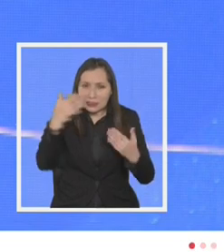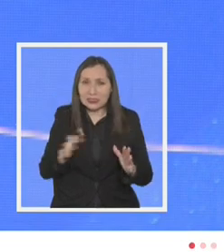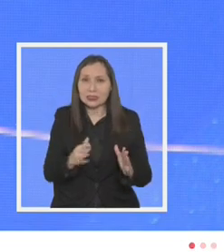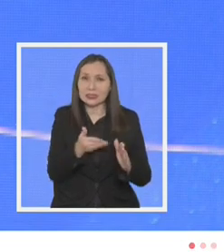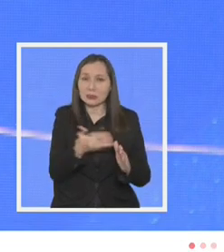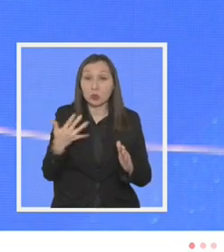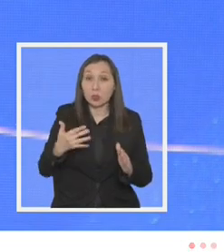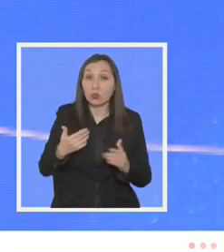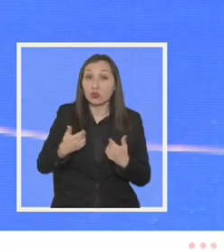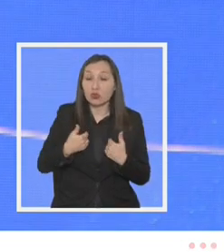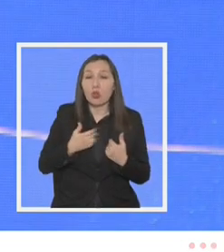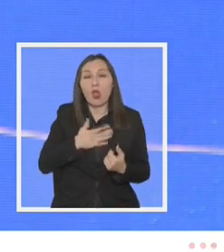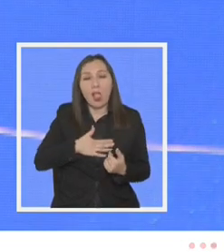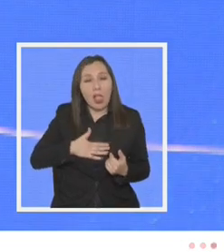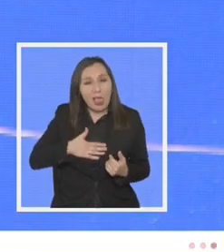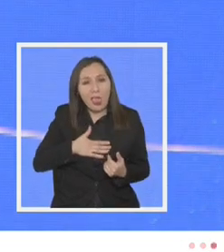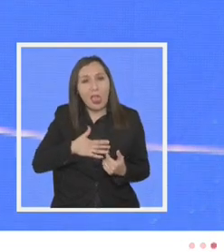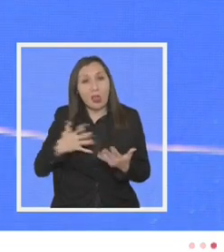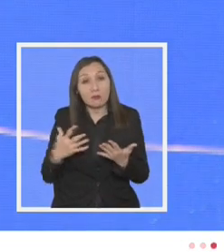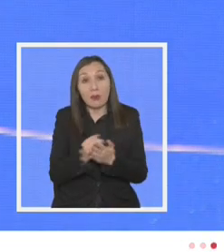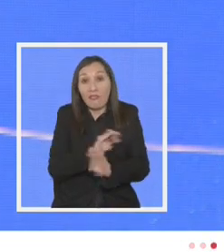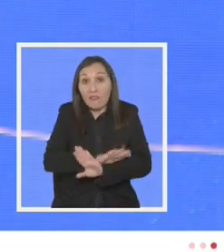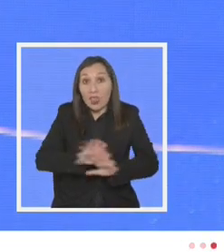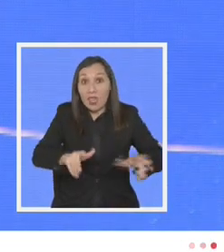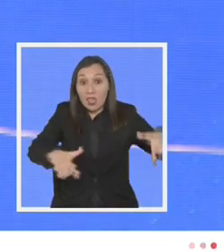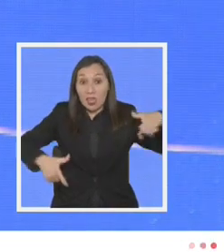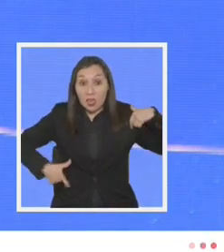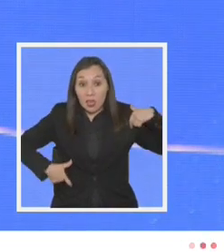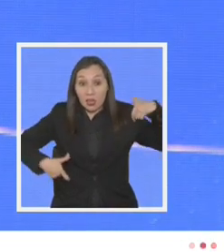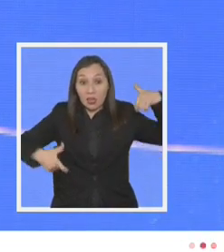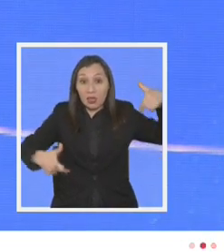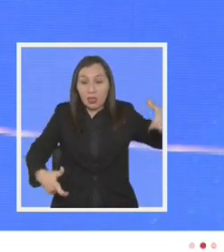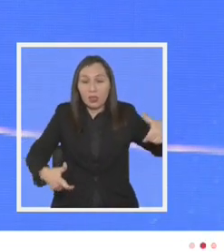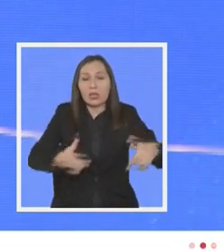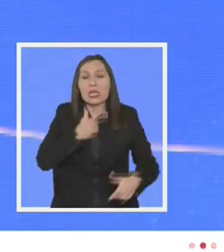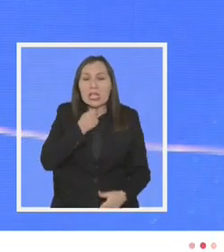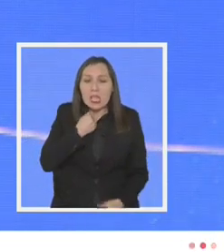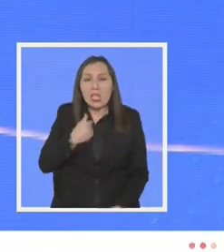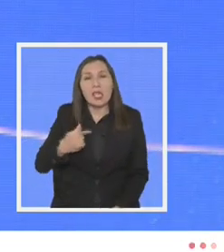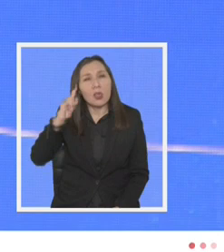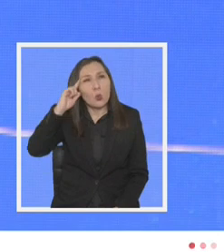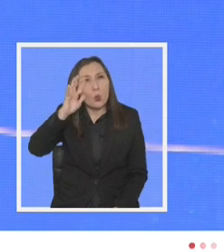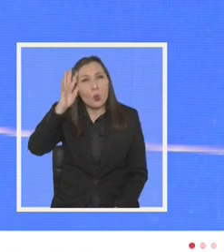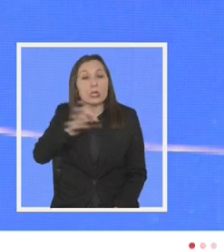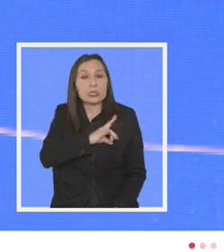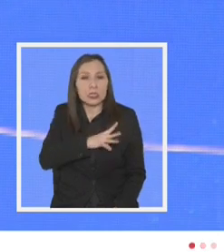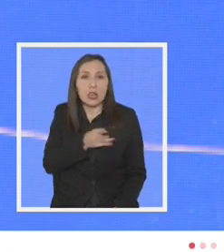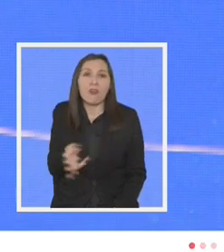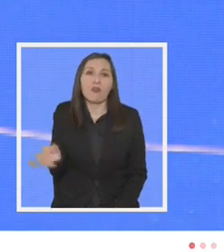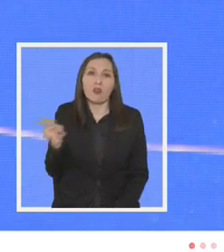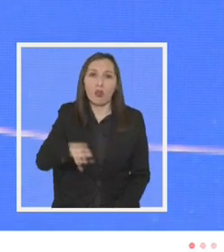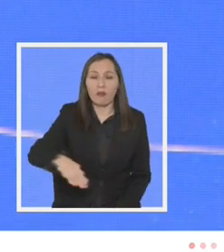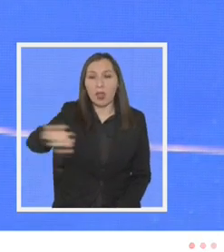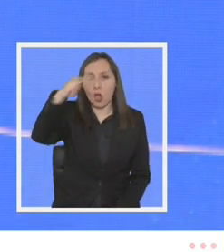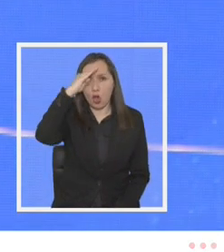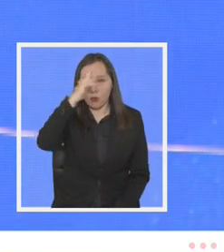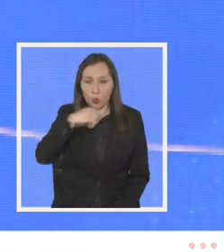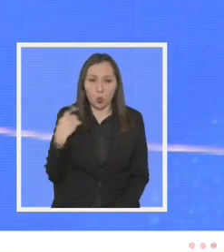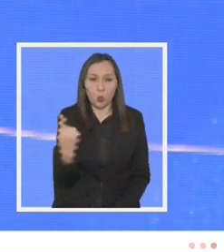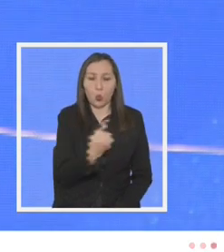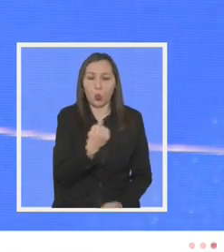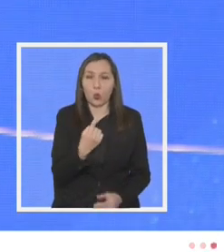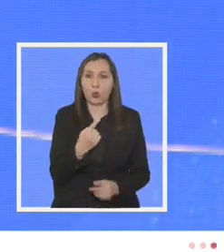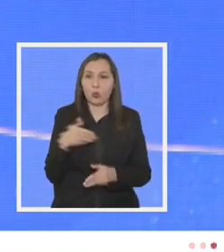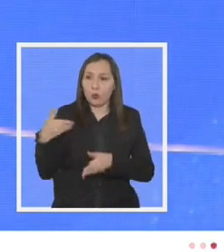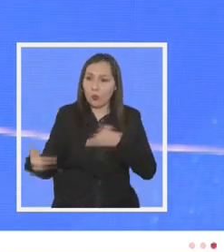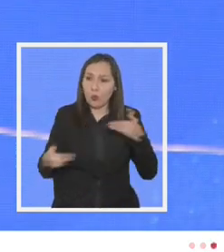de las cosas de las que yo más aspiro al término del gobierno es que en Chile volvamos a confiar en nosotros mismos